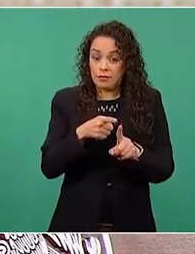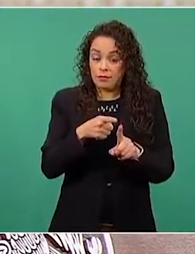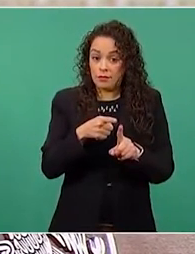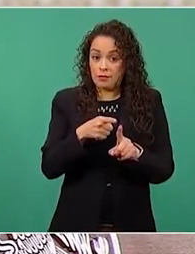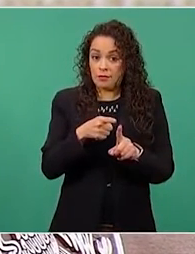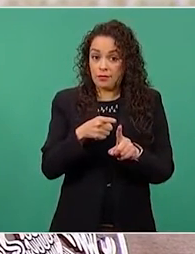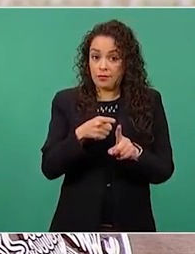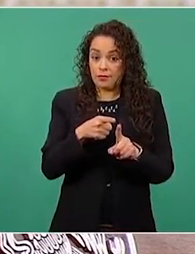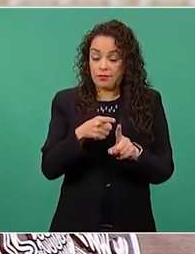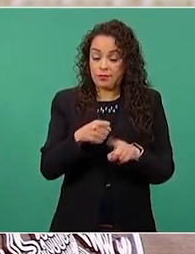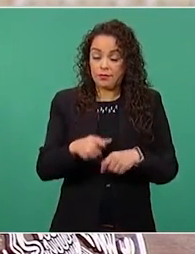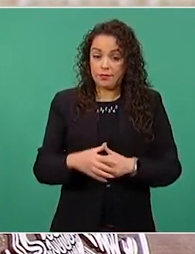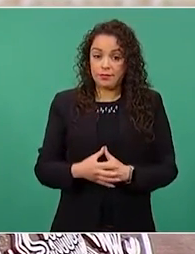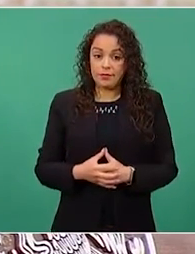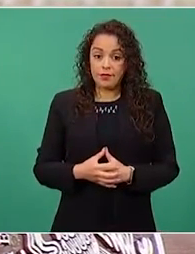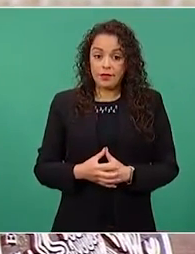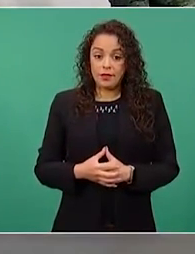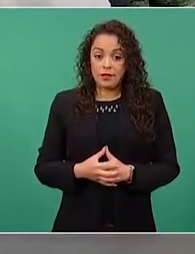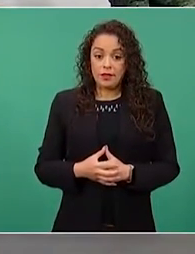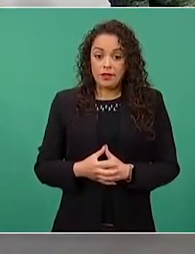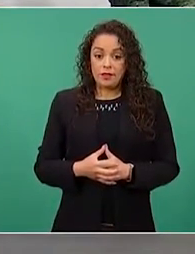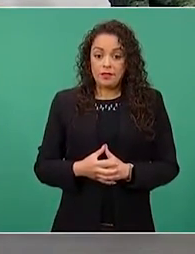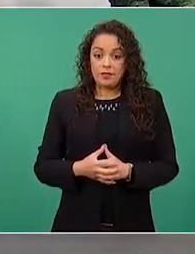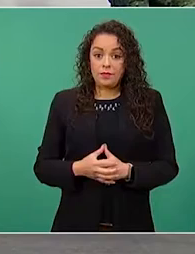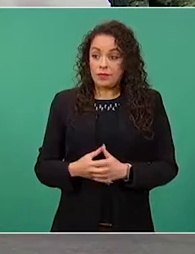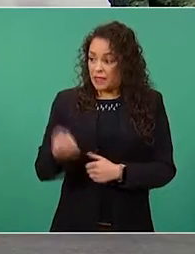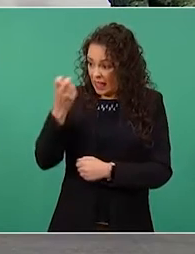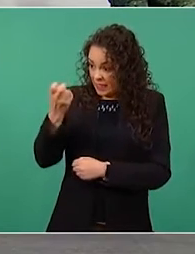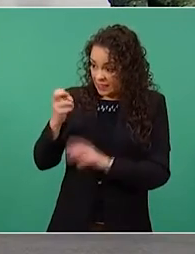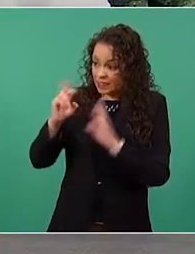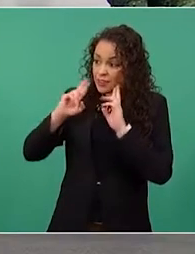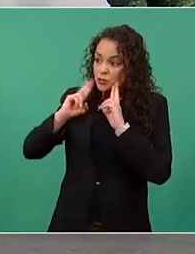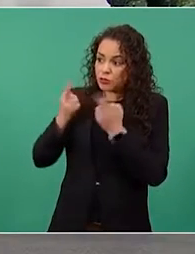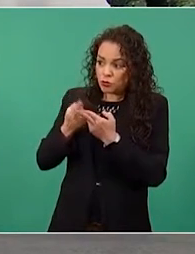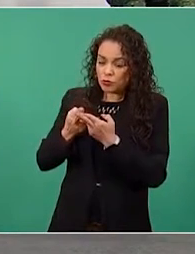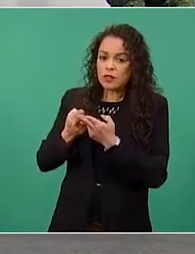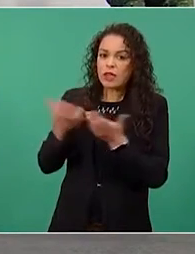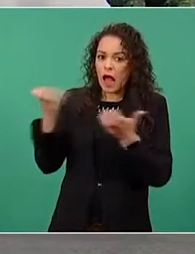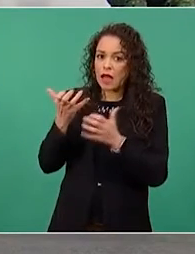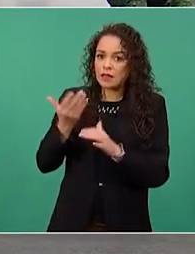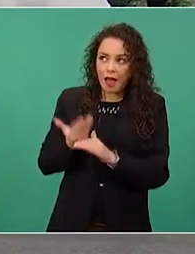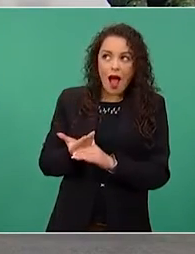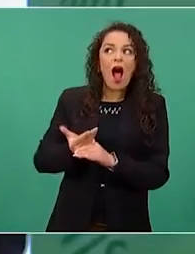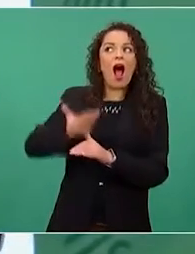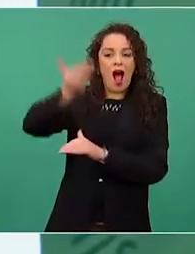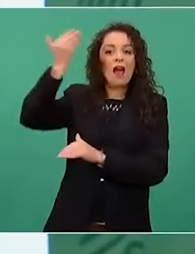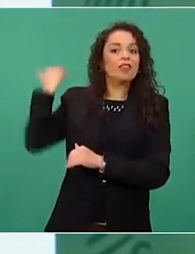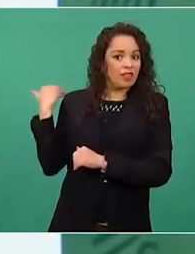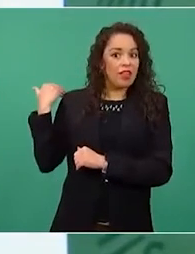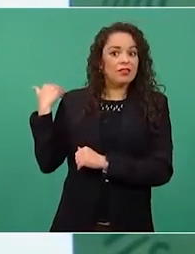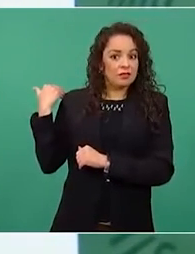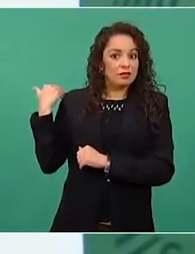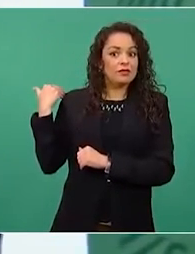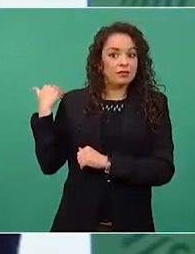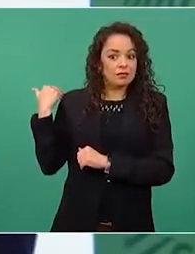de este tipo y no pagaban impuestos.